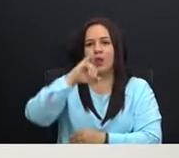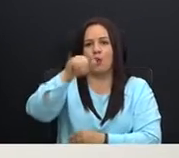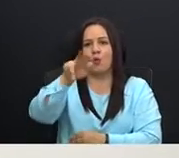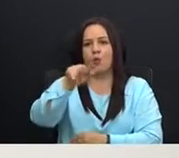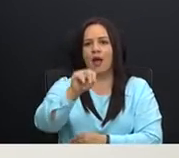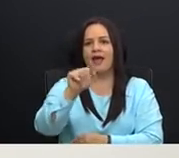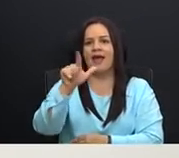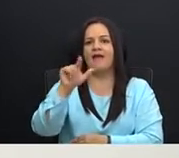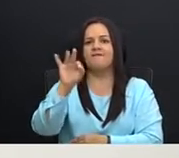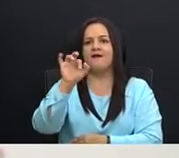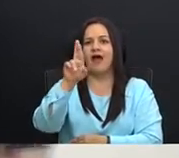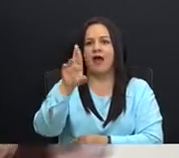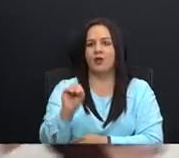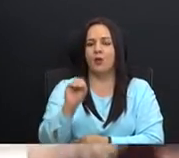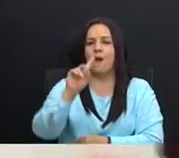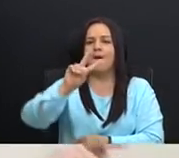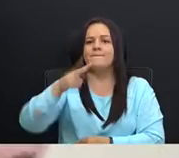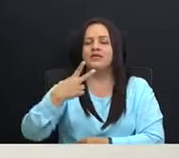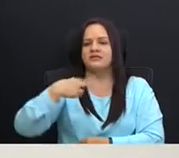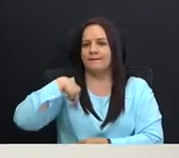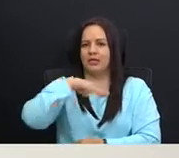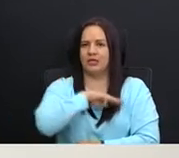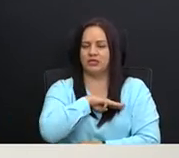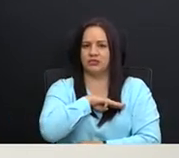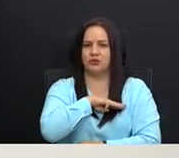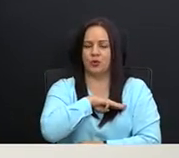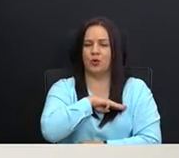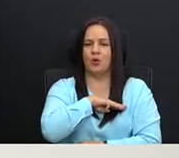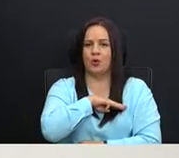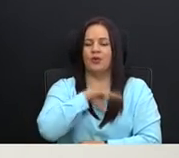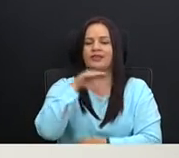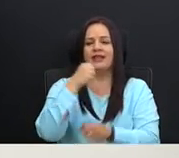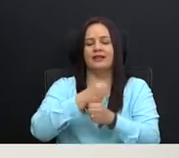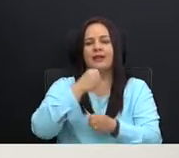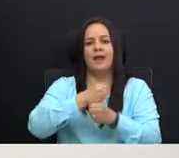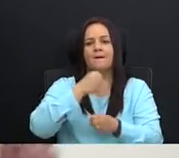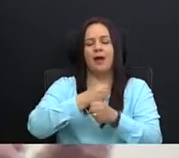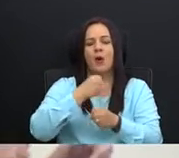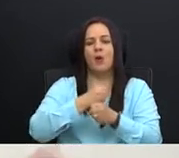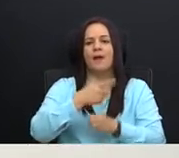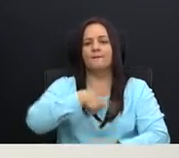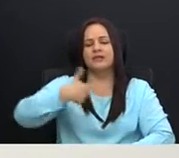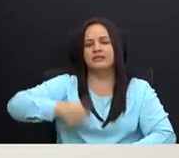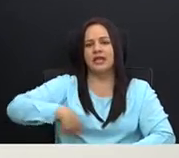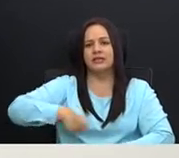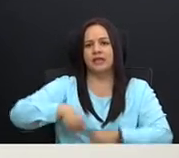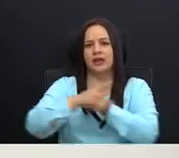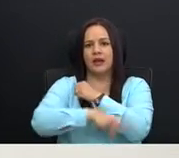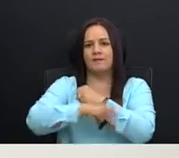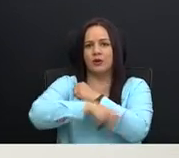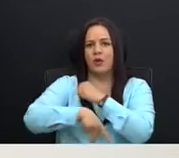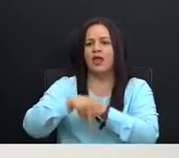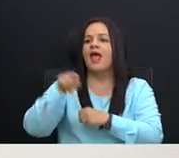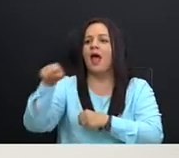el que fue el viceministro de trabajo del señor presidente de la República. Hoy lo tienen en Hacienda.